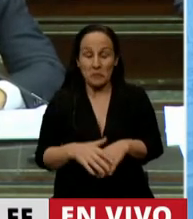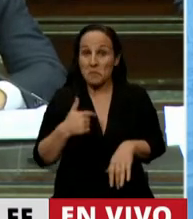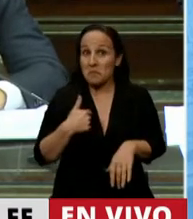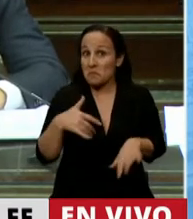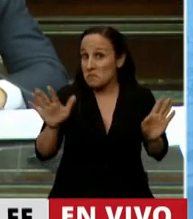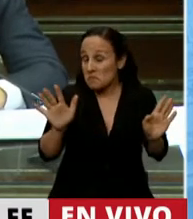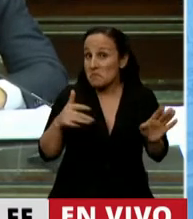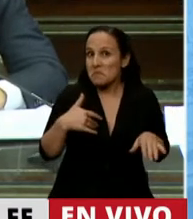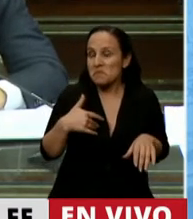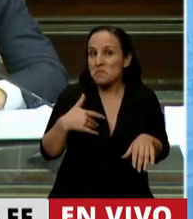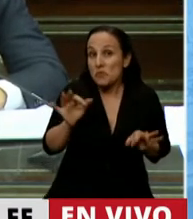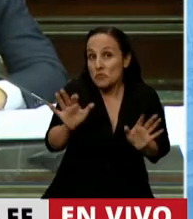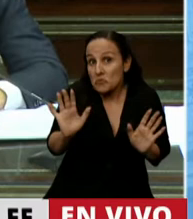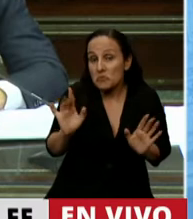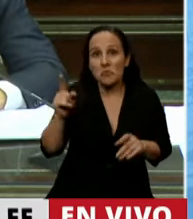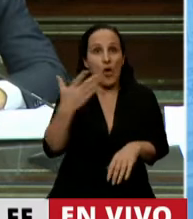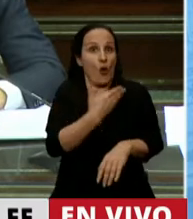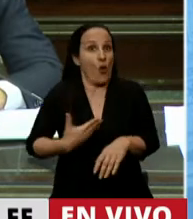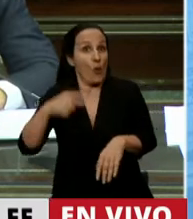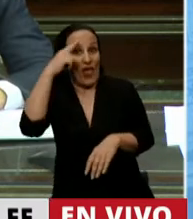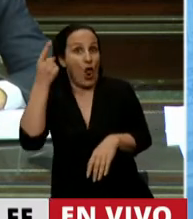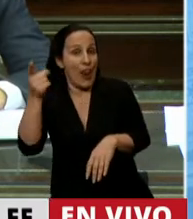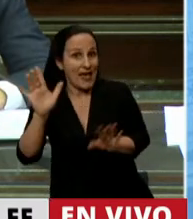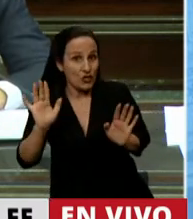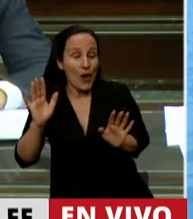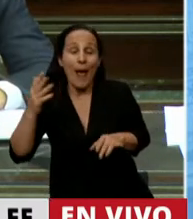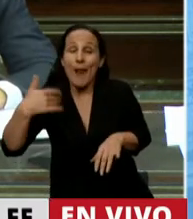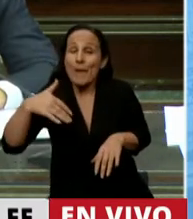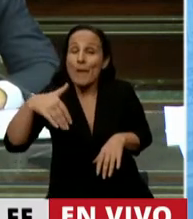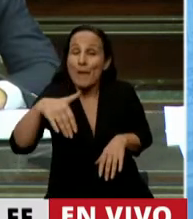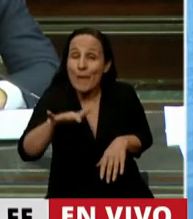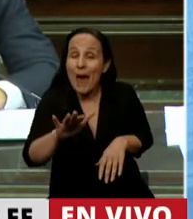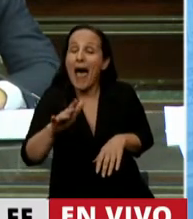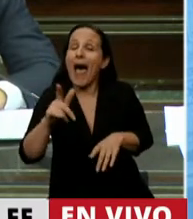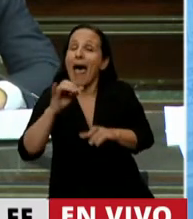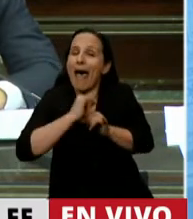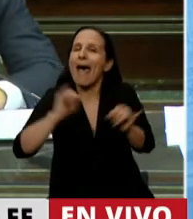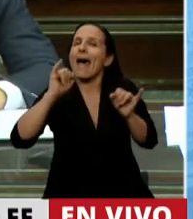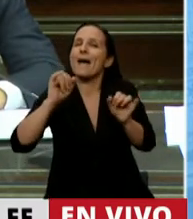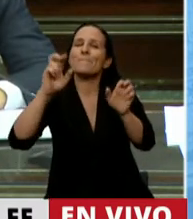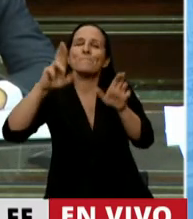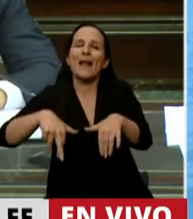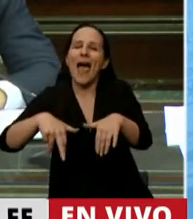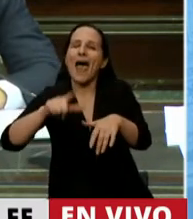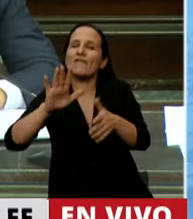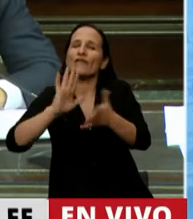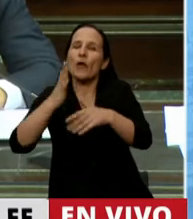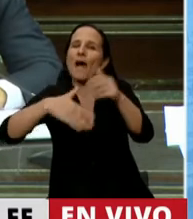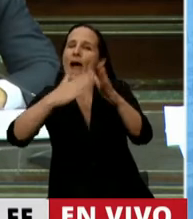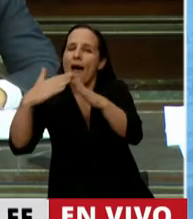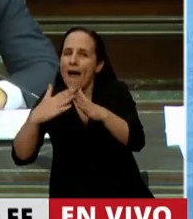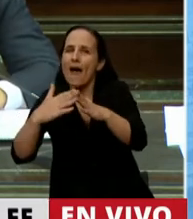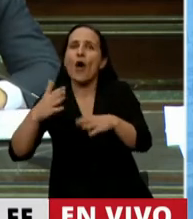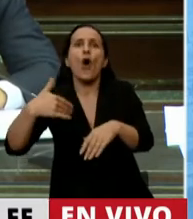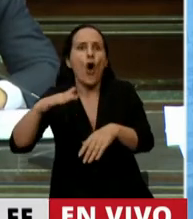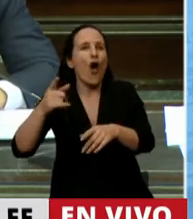entendido que el Gobierno Nacional estaría por presentar, anunciar un plan de viviendas o relanzar